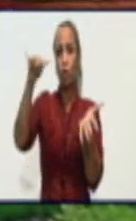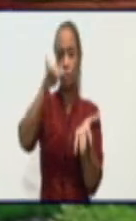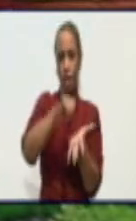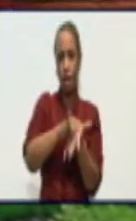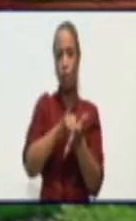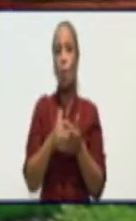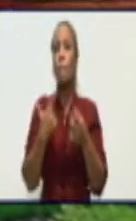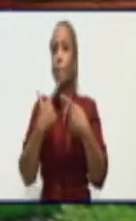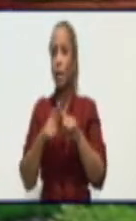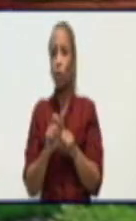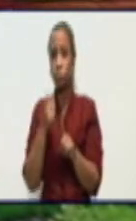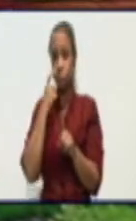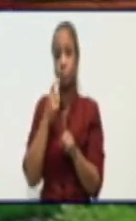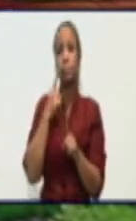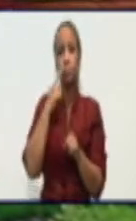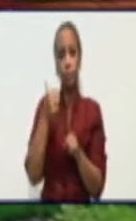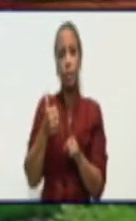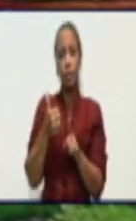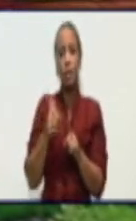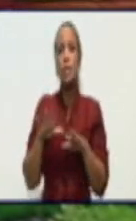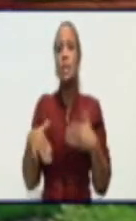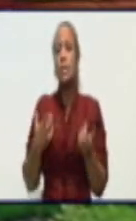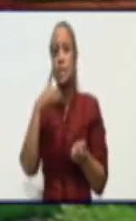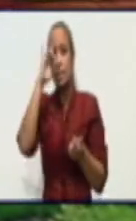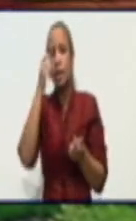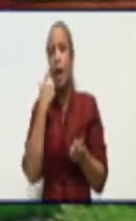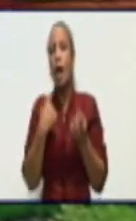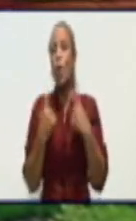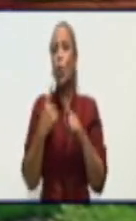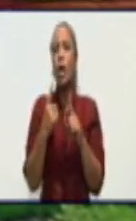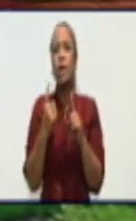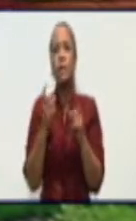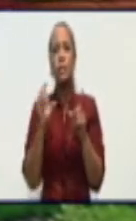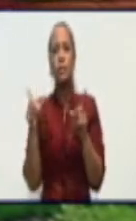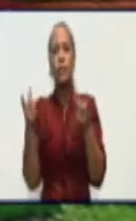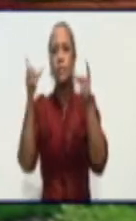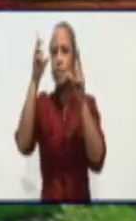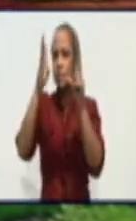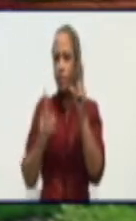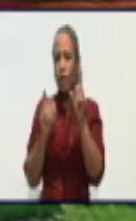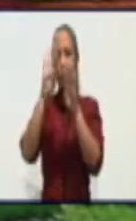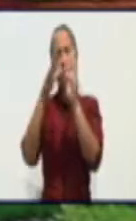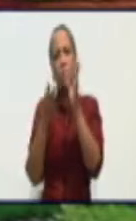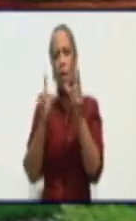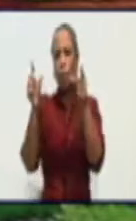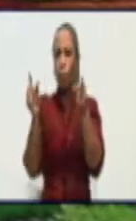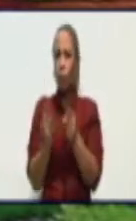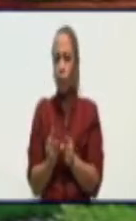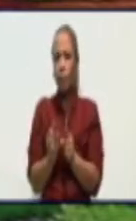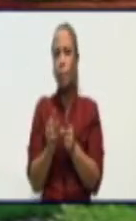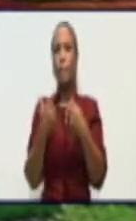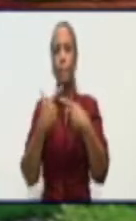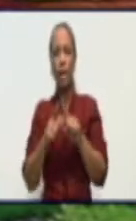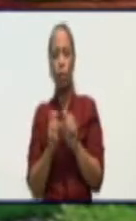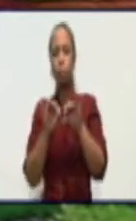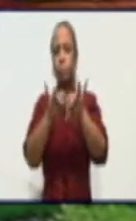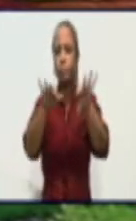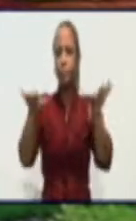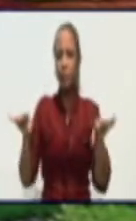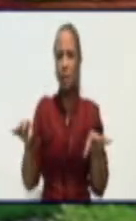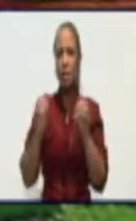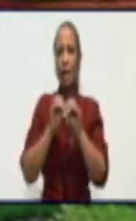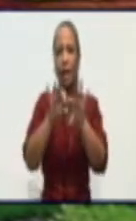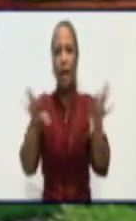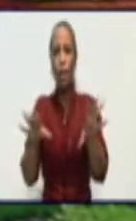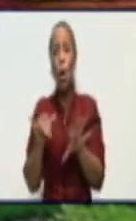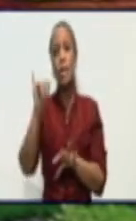Pero fíjense que si vamos a ver es una cifra relativamente vaca, pero diseminada en seis de los